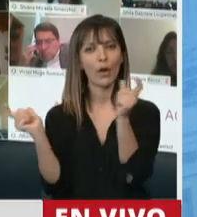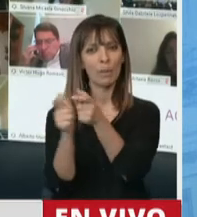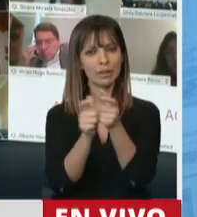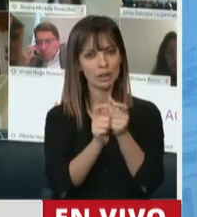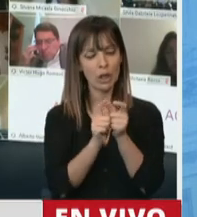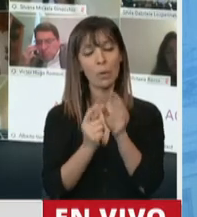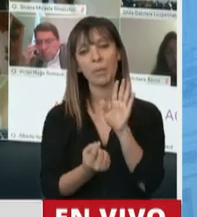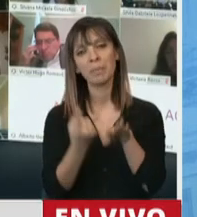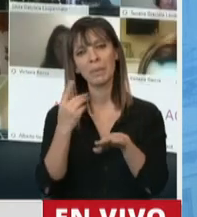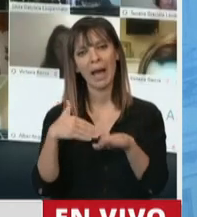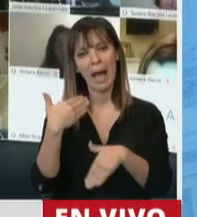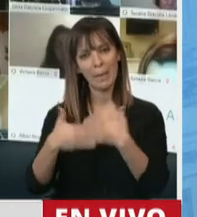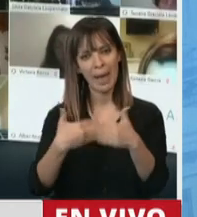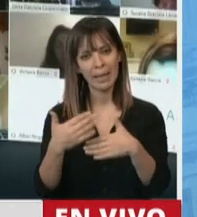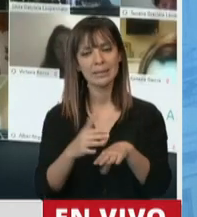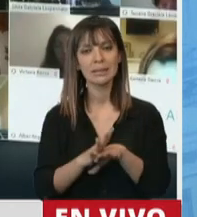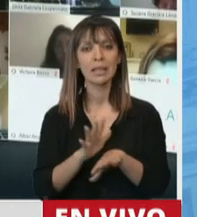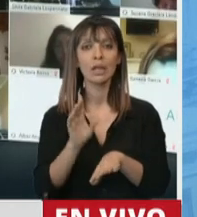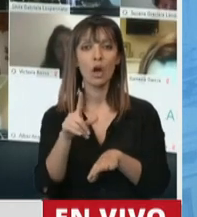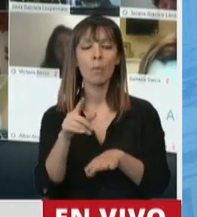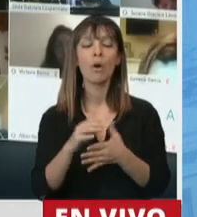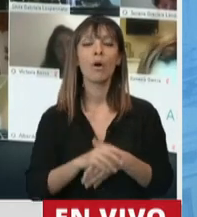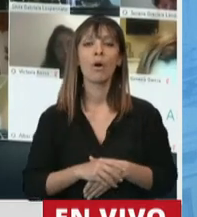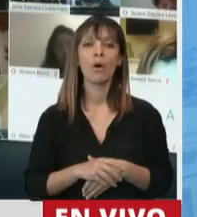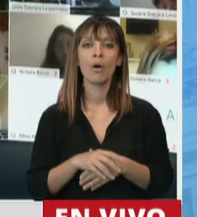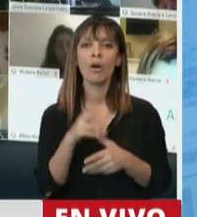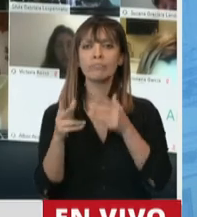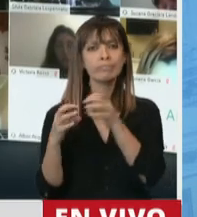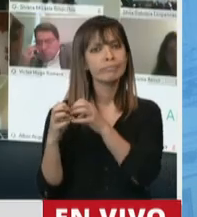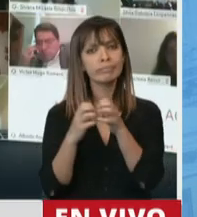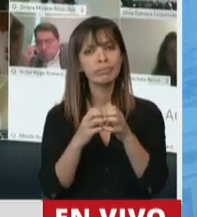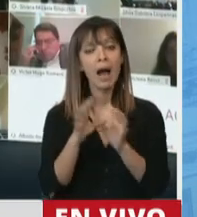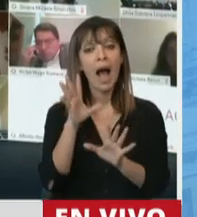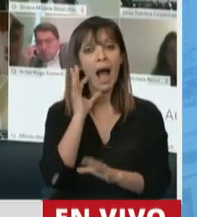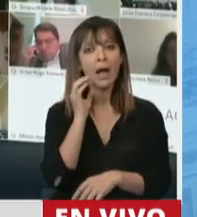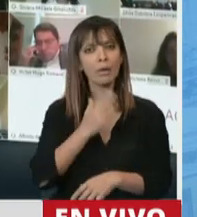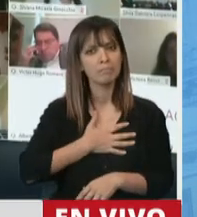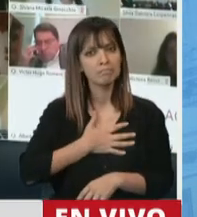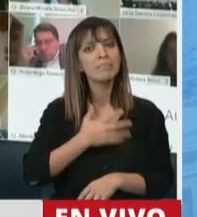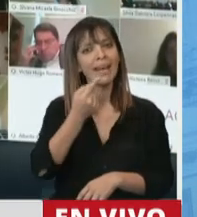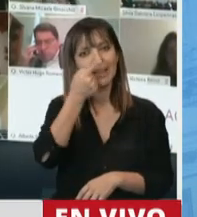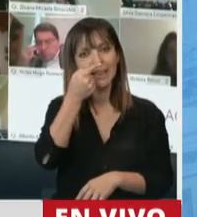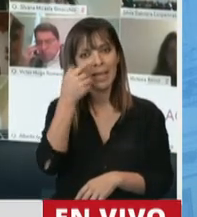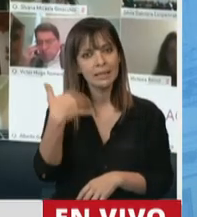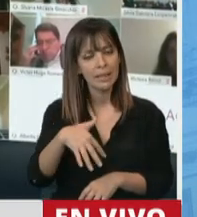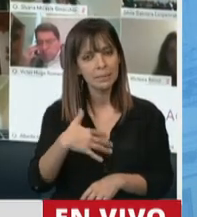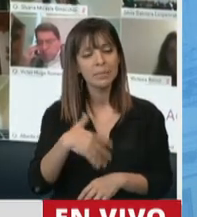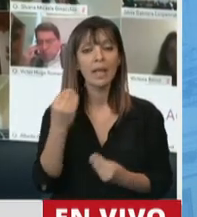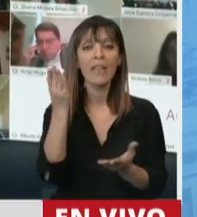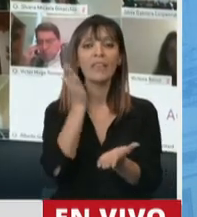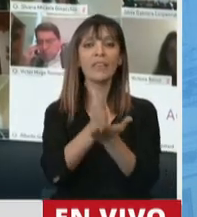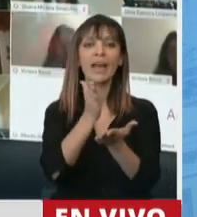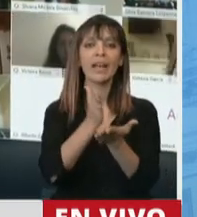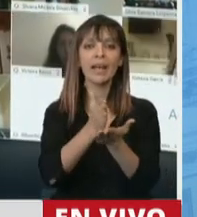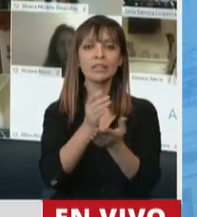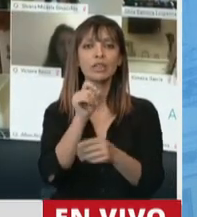dado este primer paso, como decía, circuncribiendo algo que me interesa muchísimo resaltar y que es el derecho a